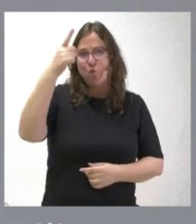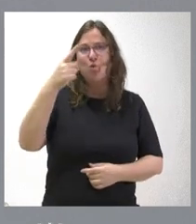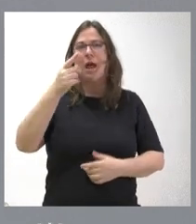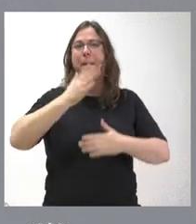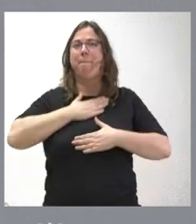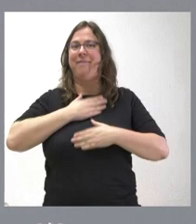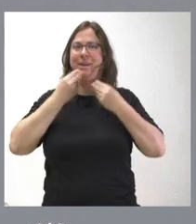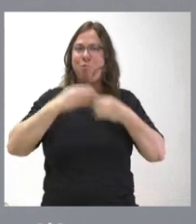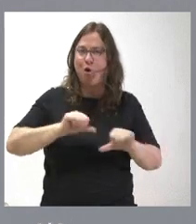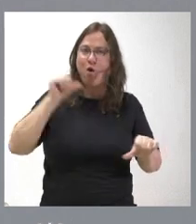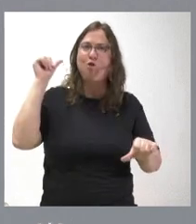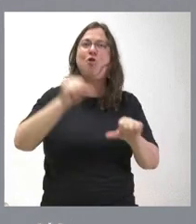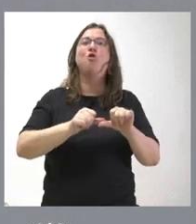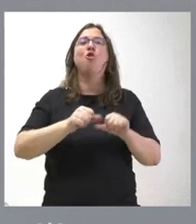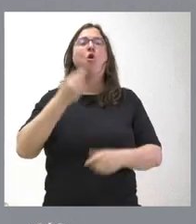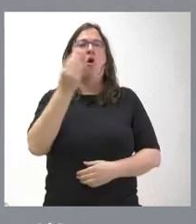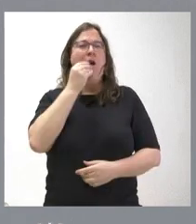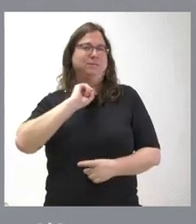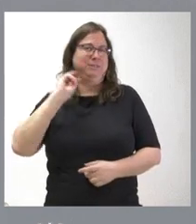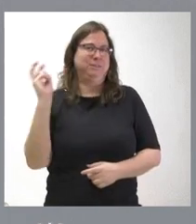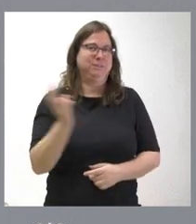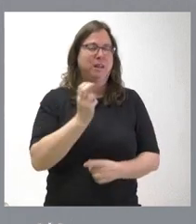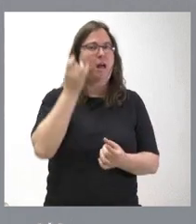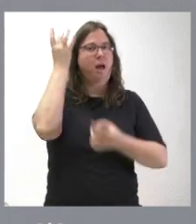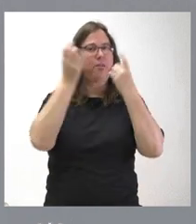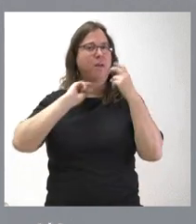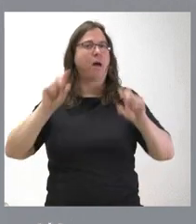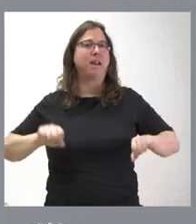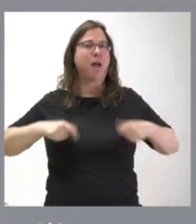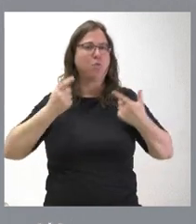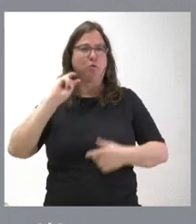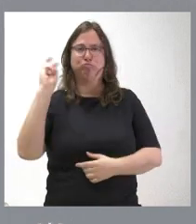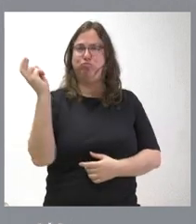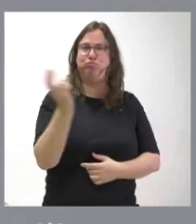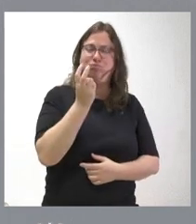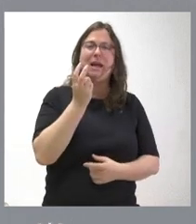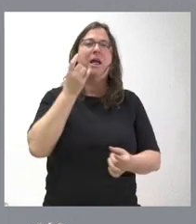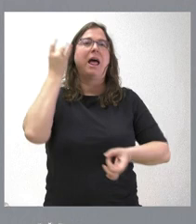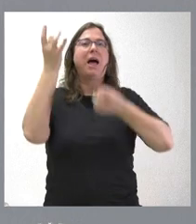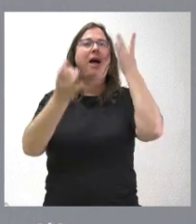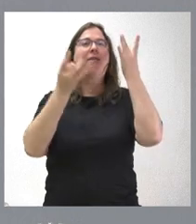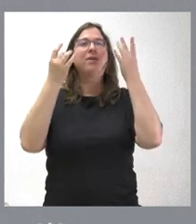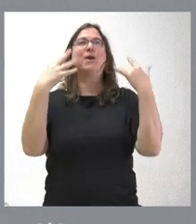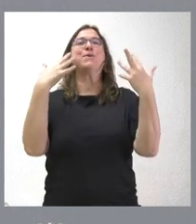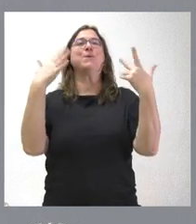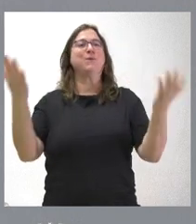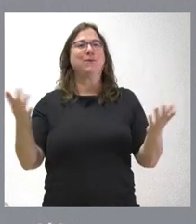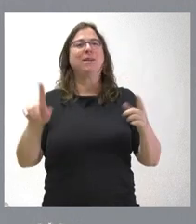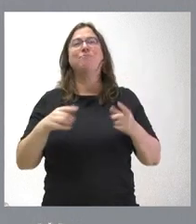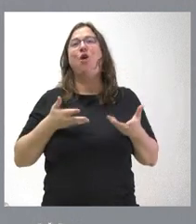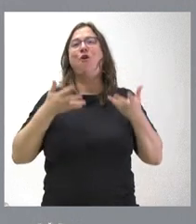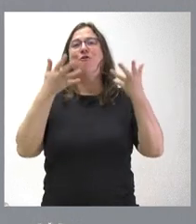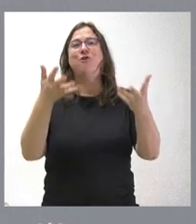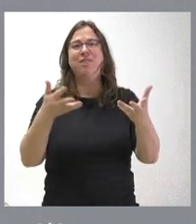patrimonio, que ofrece gastronomía, que ofrece actividades naturaleza, que ofrece actividades al aire libre, que ofrece